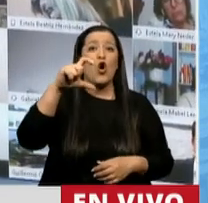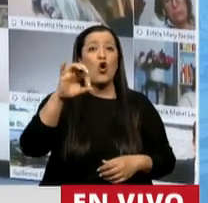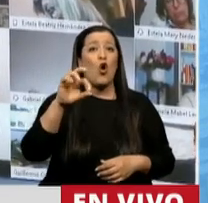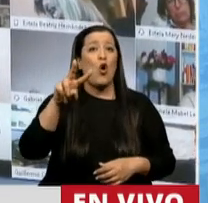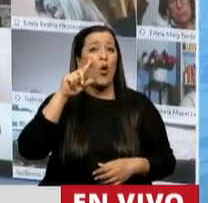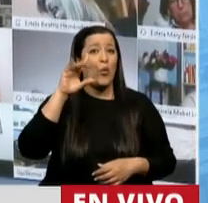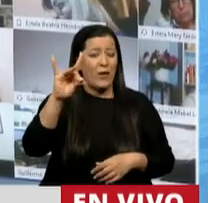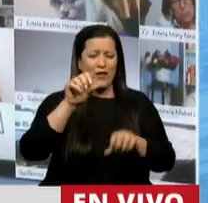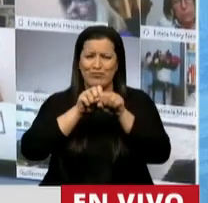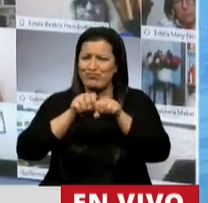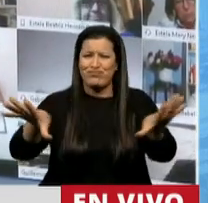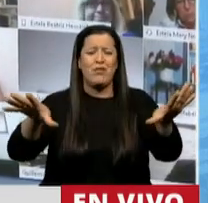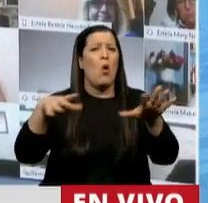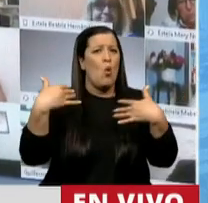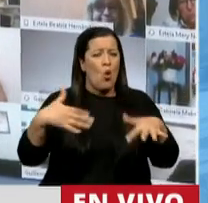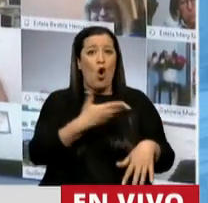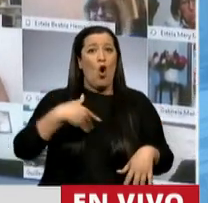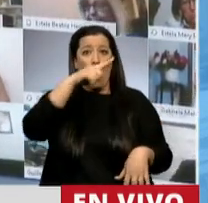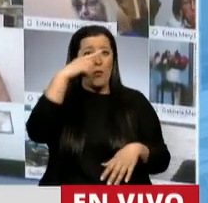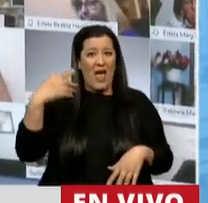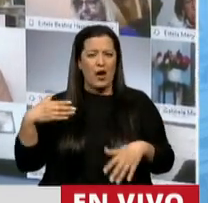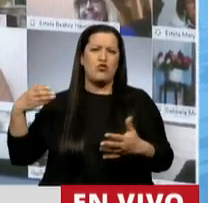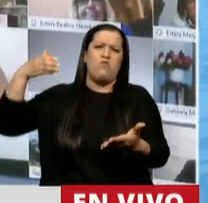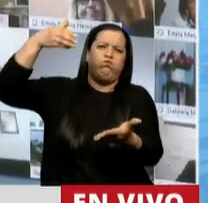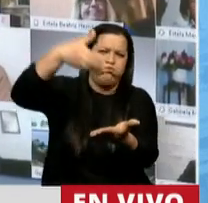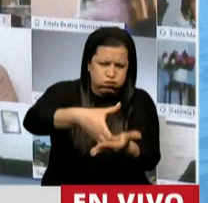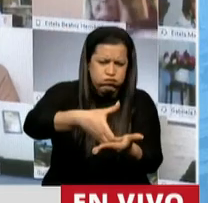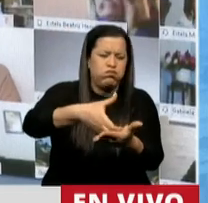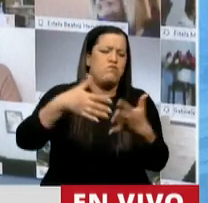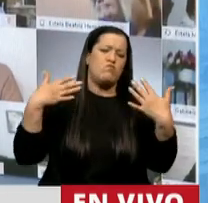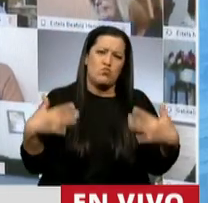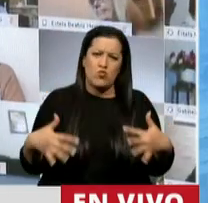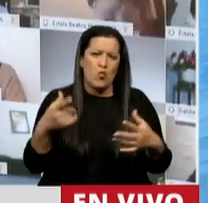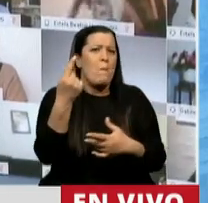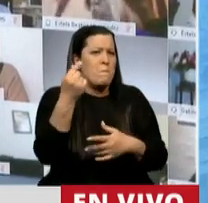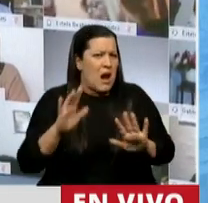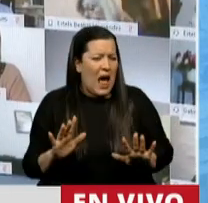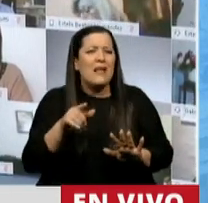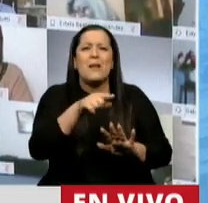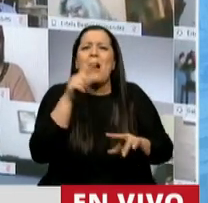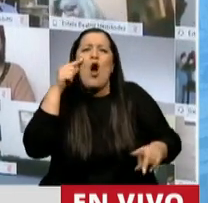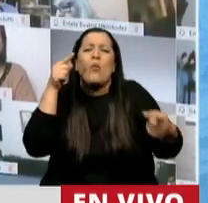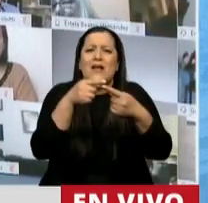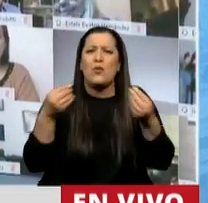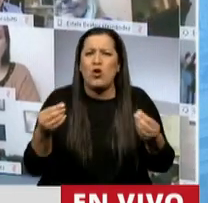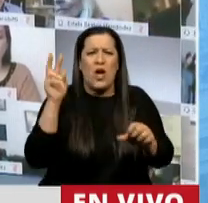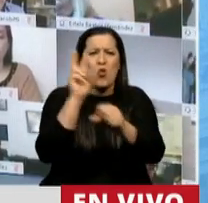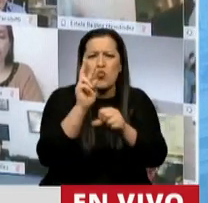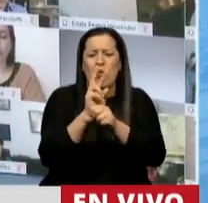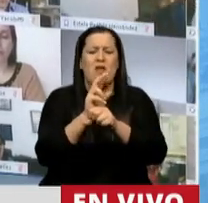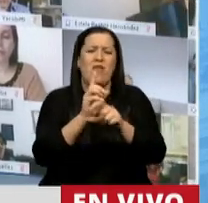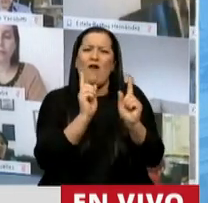gobierno pone mucho dinero a disposición y en aras de mantener y cuidar